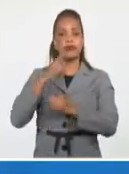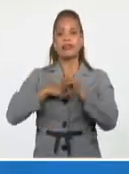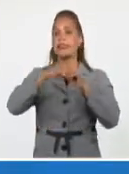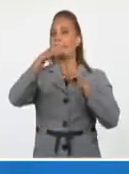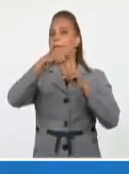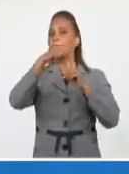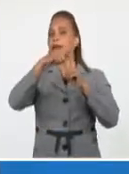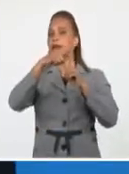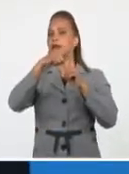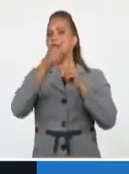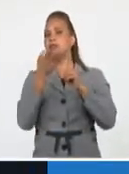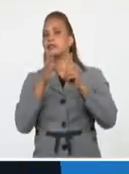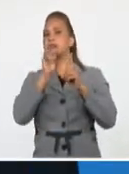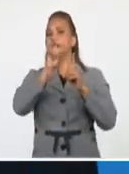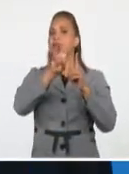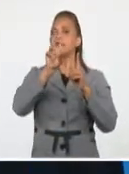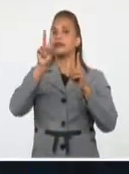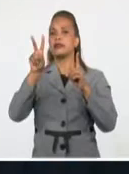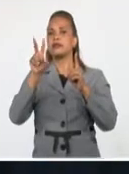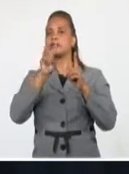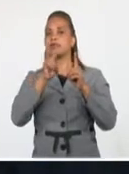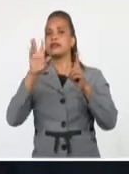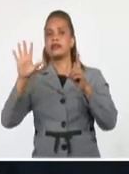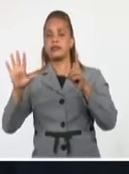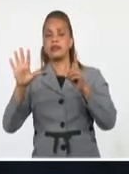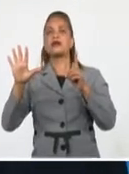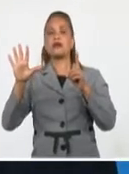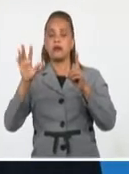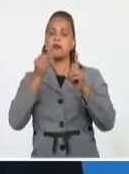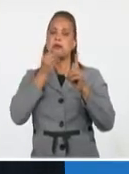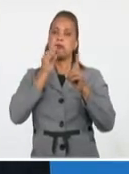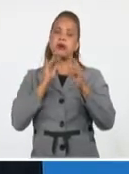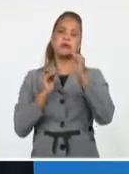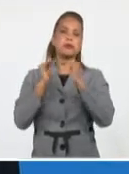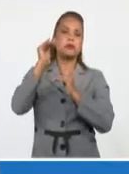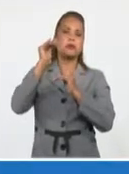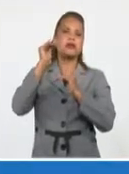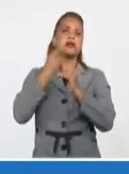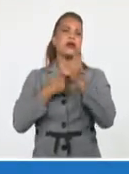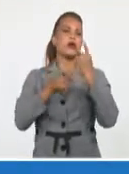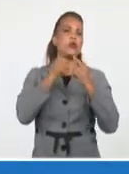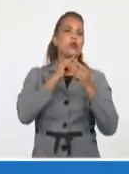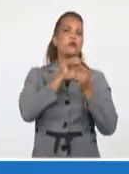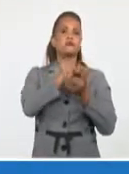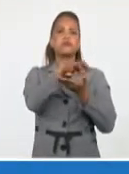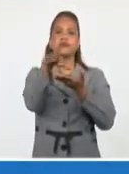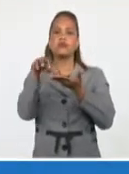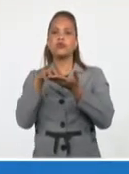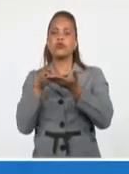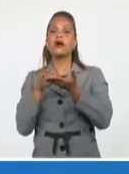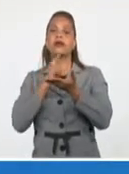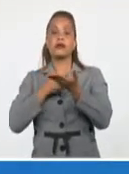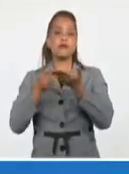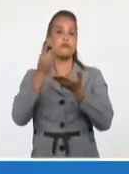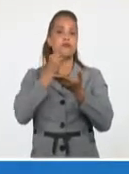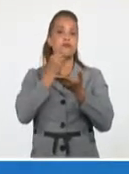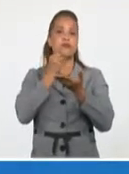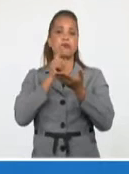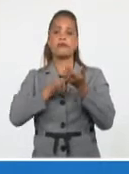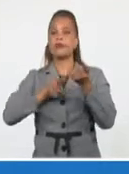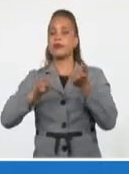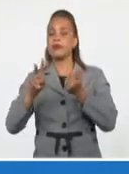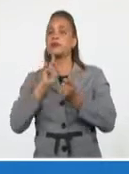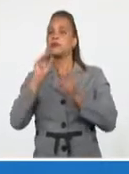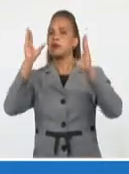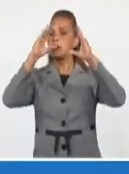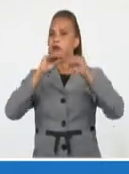con valores entre 32 y 35 grados Celsius pueden ser superiores en algunas localidades del interior y las temperaturas en la noche también con